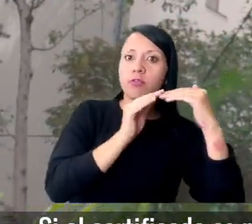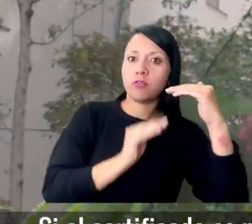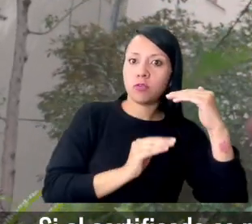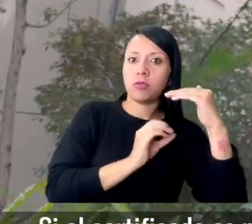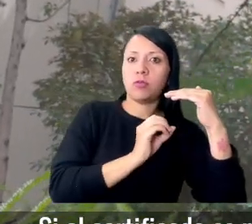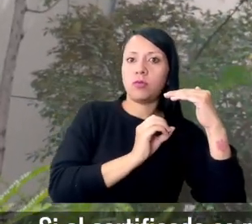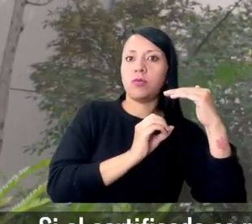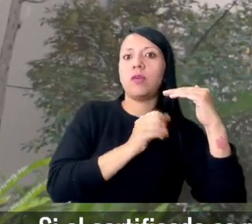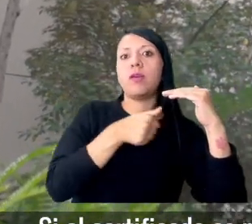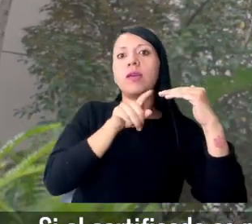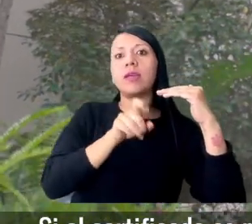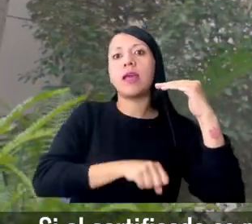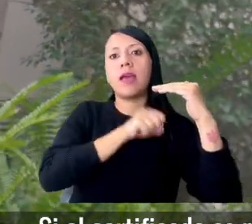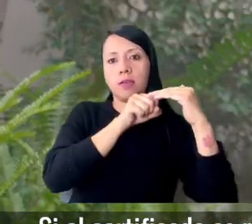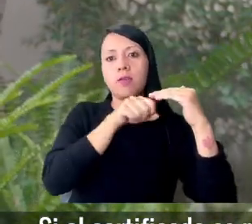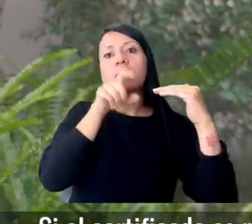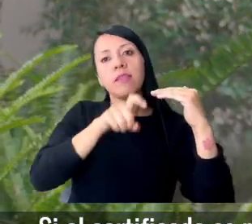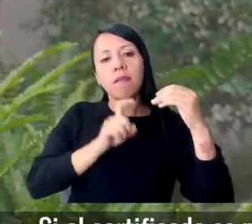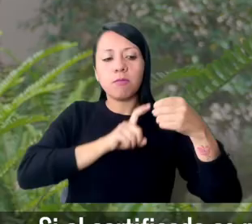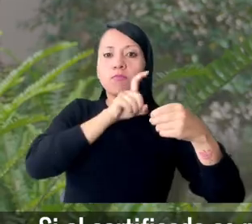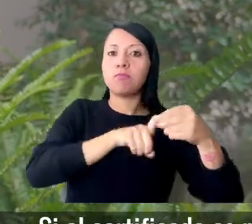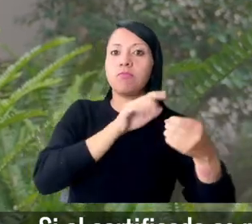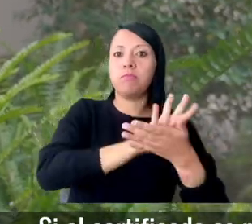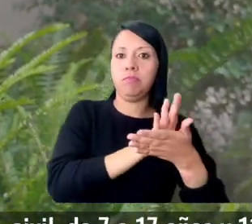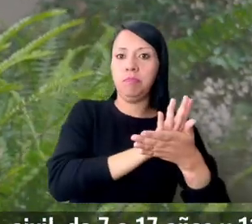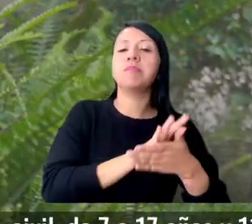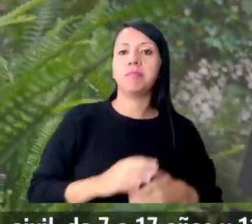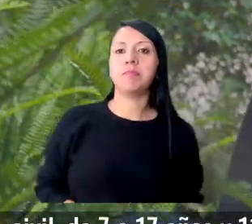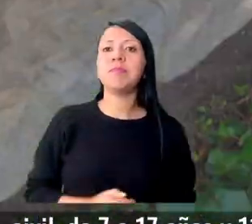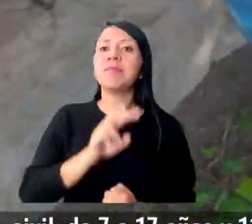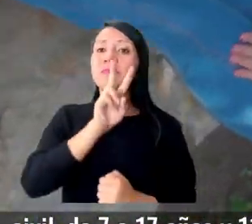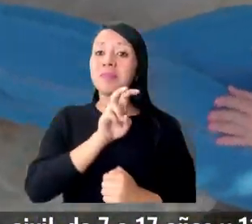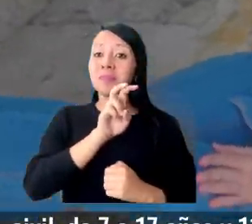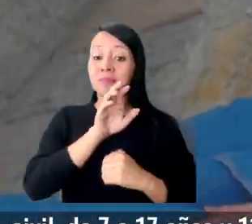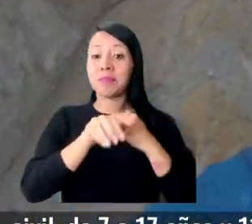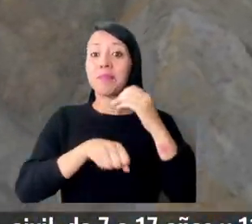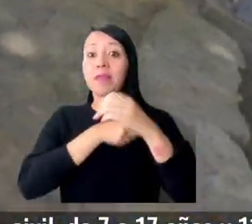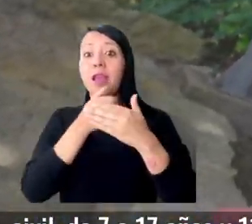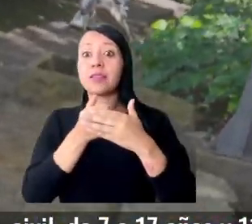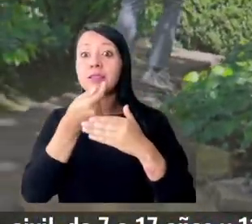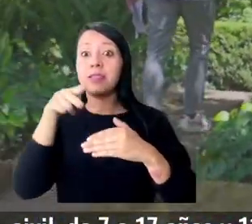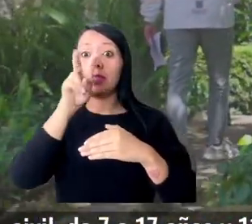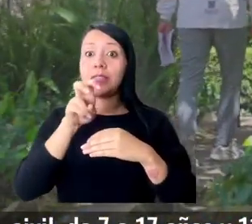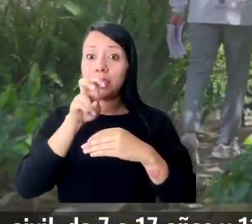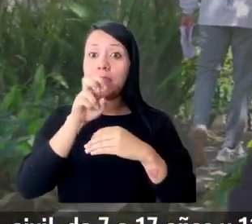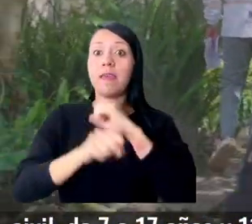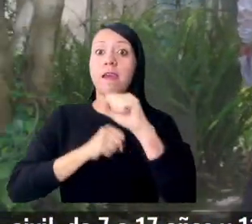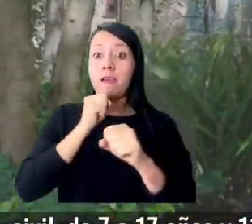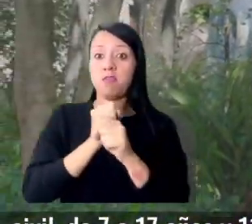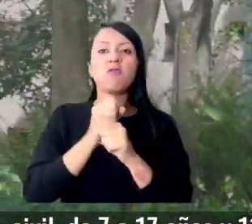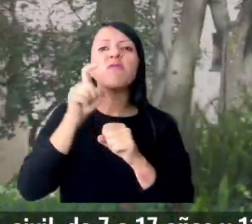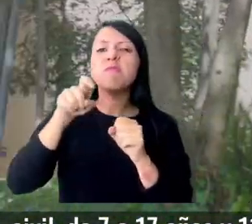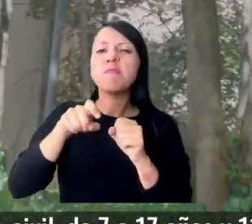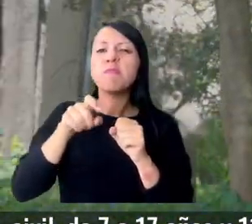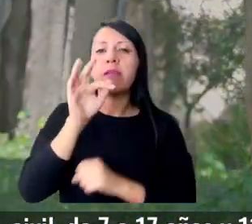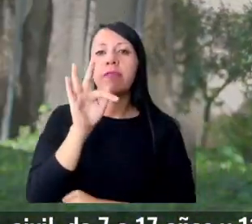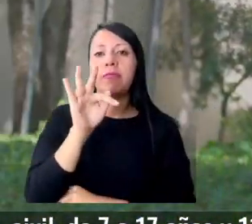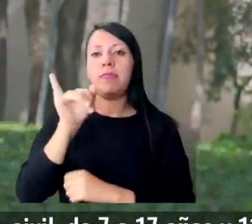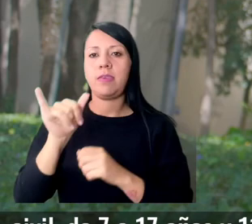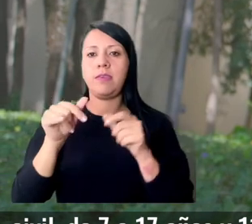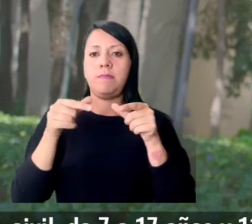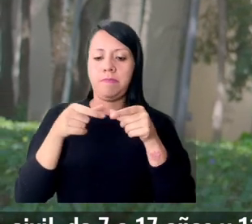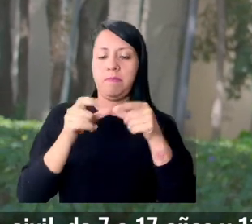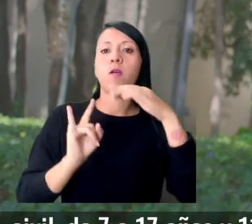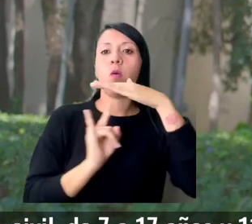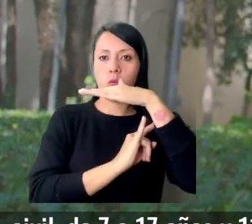0 a 6 años 11 meses, es necesario su registro civil. De 7 a 17 años y 11 meses, es necesaria su